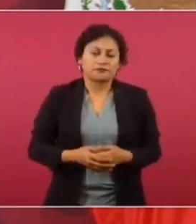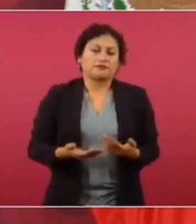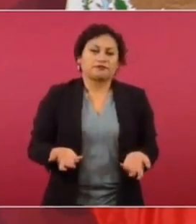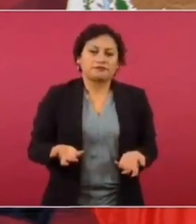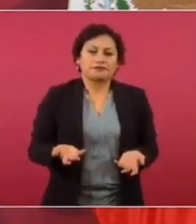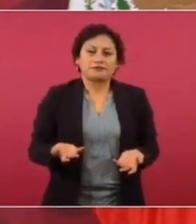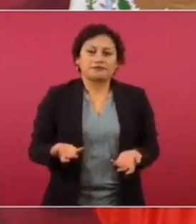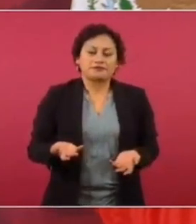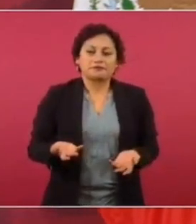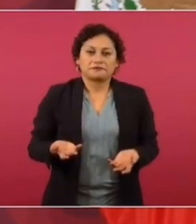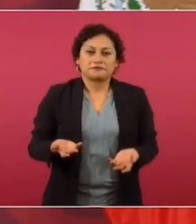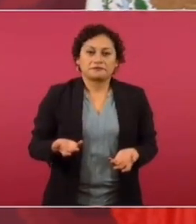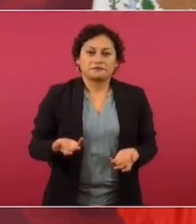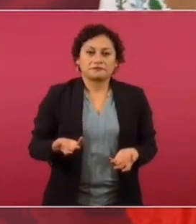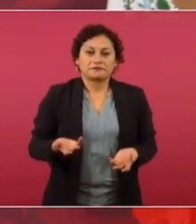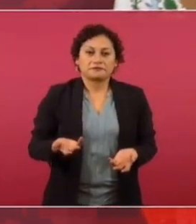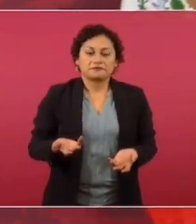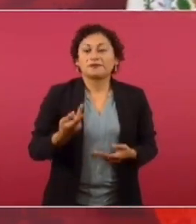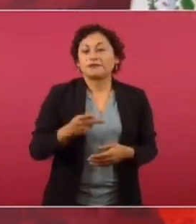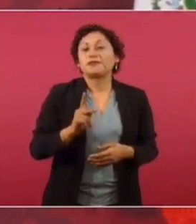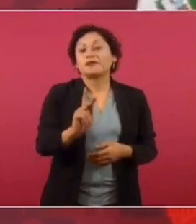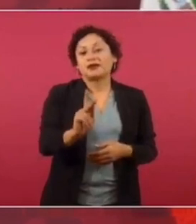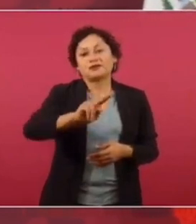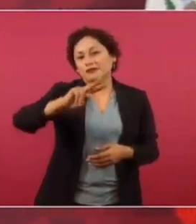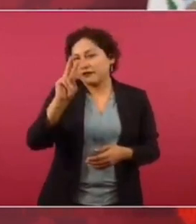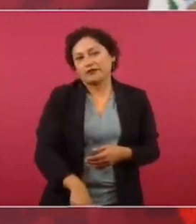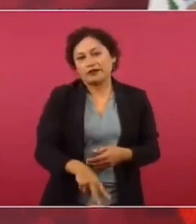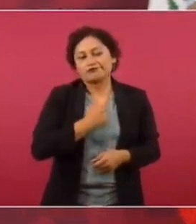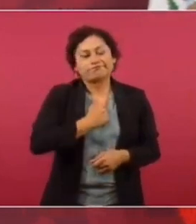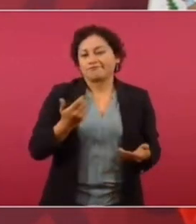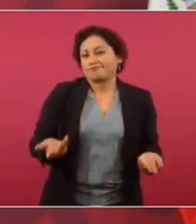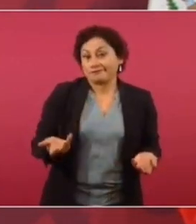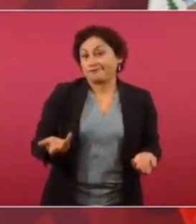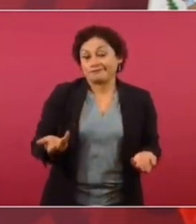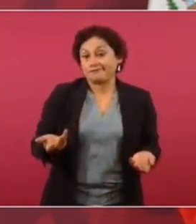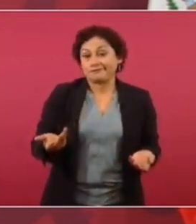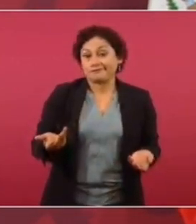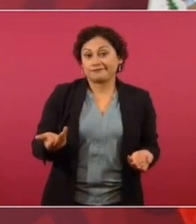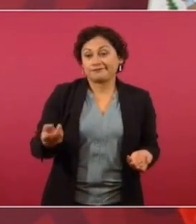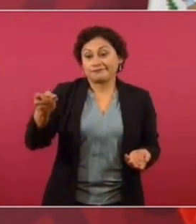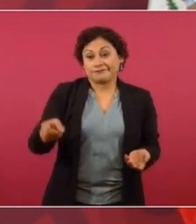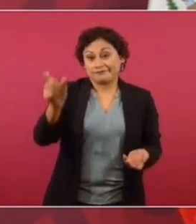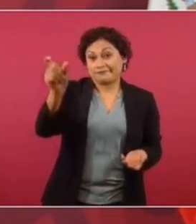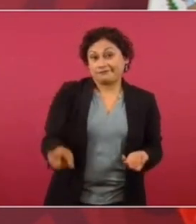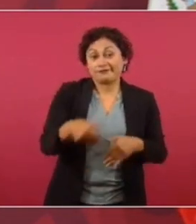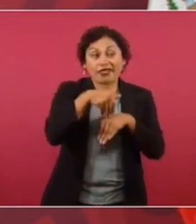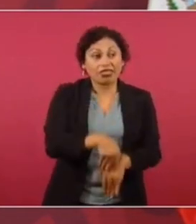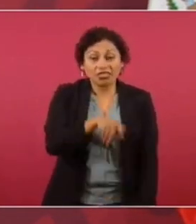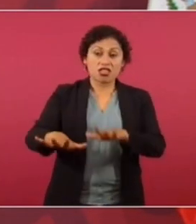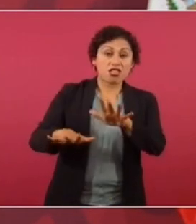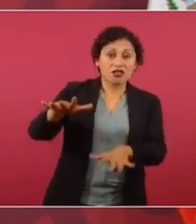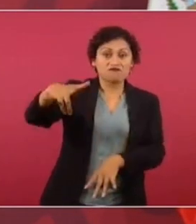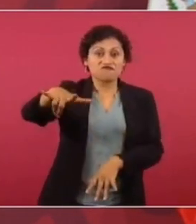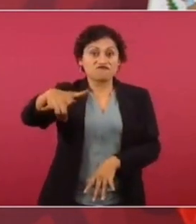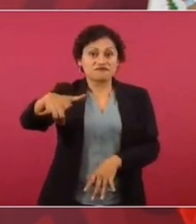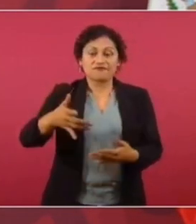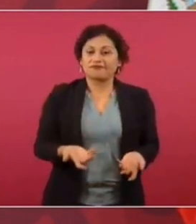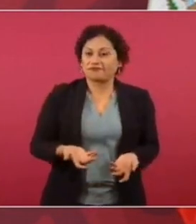Pero es lamentable el papel de Pelele, de Títere.